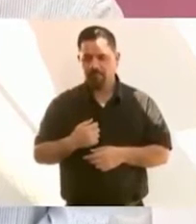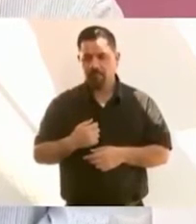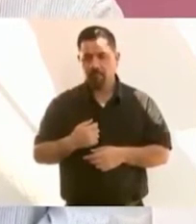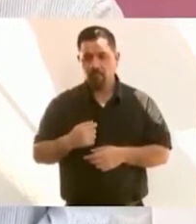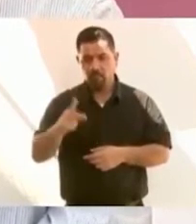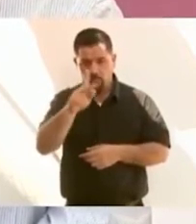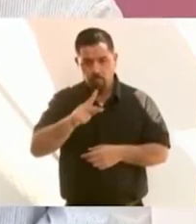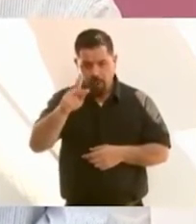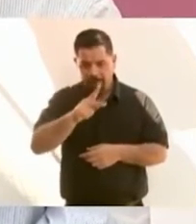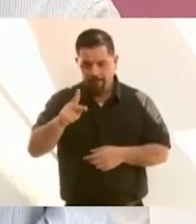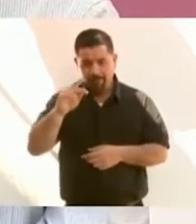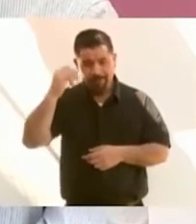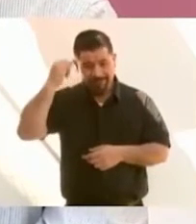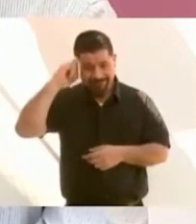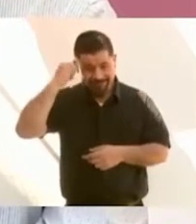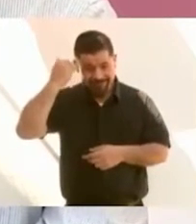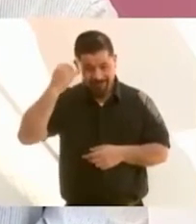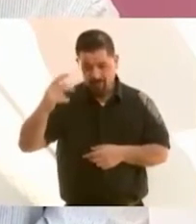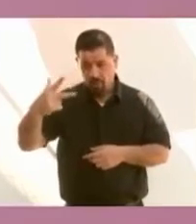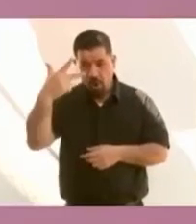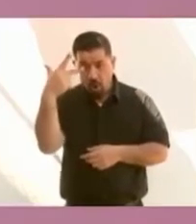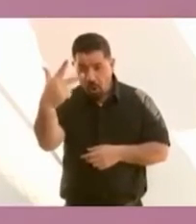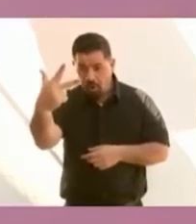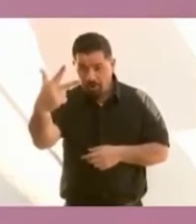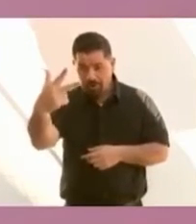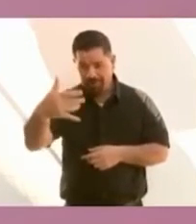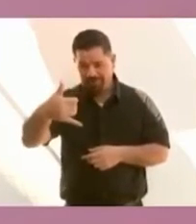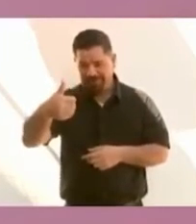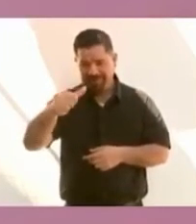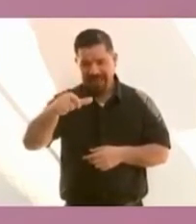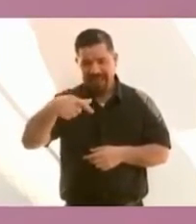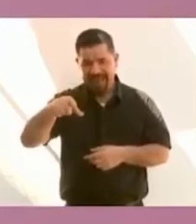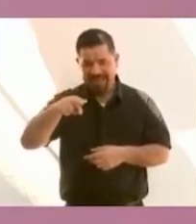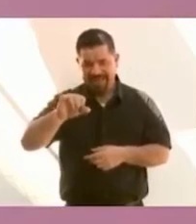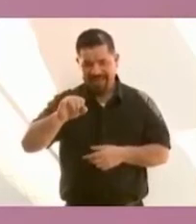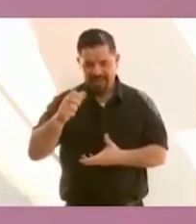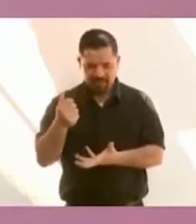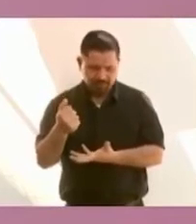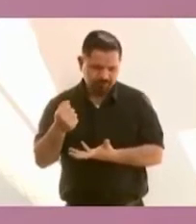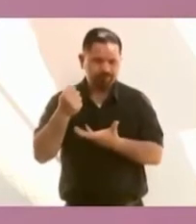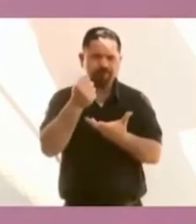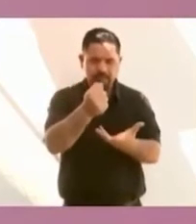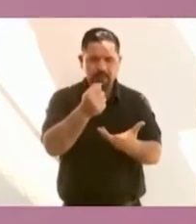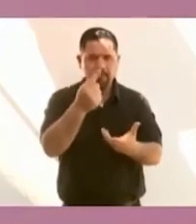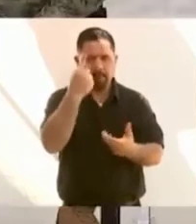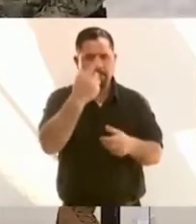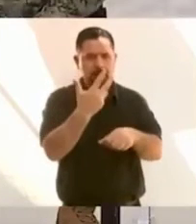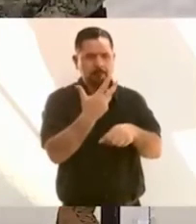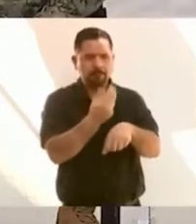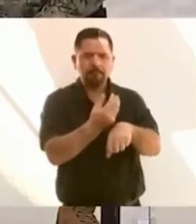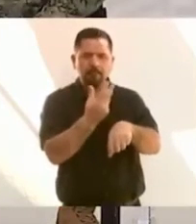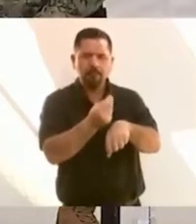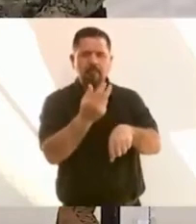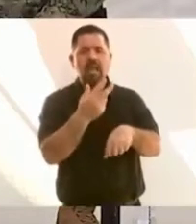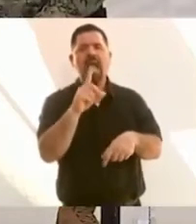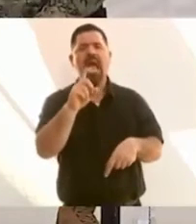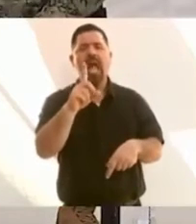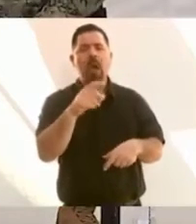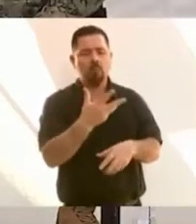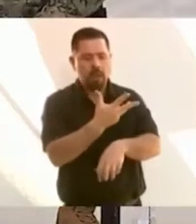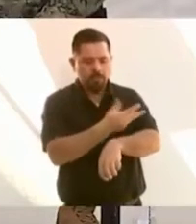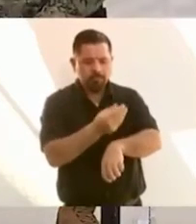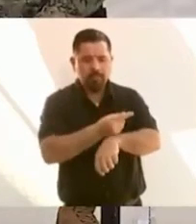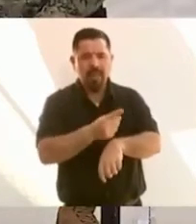para que haya agua, drenaje, pavimento,